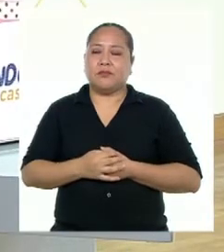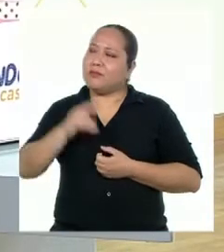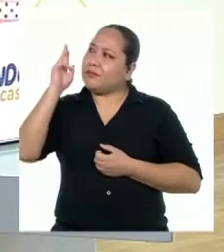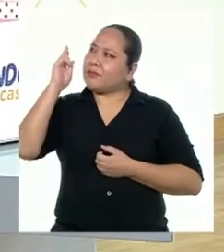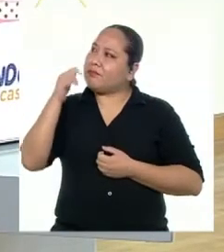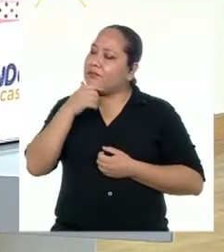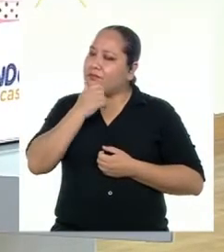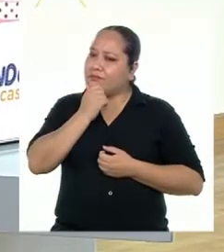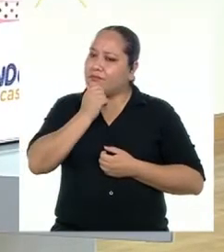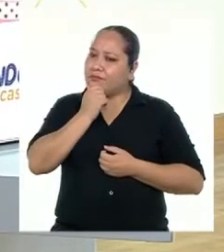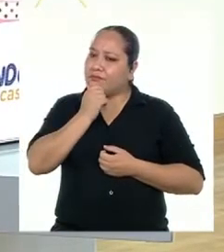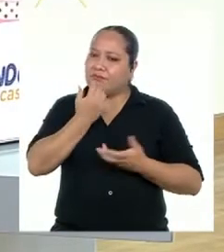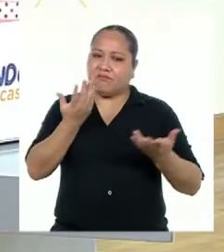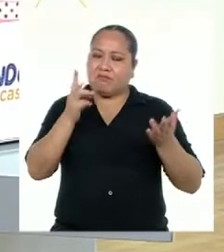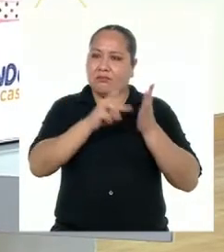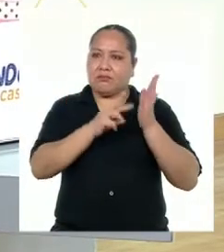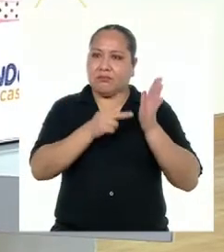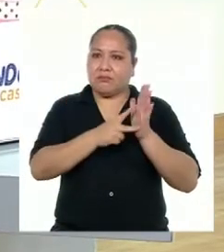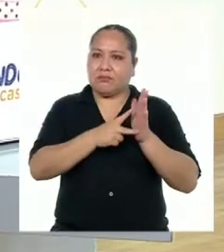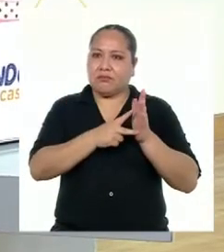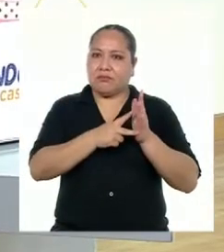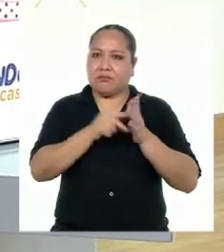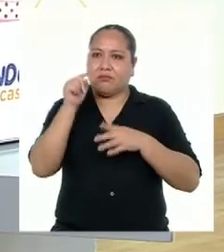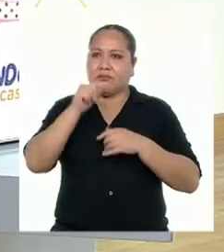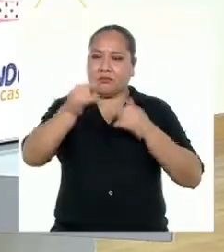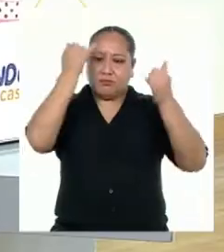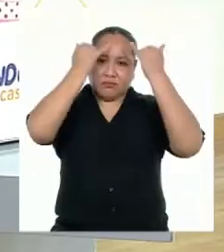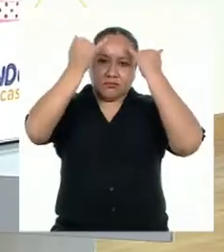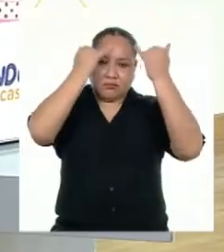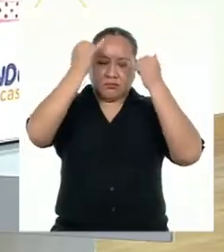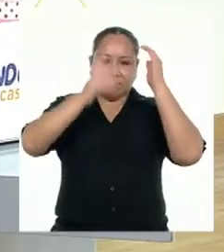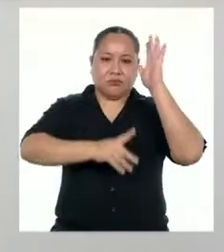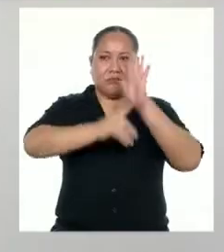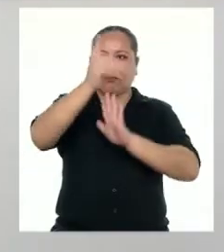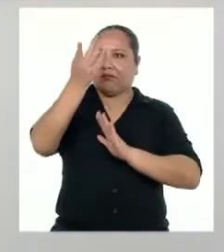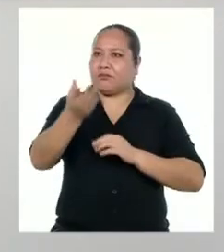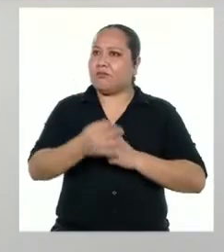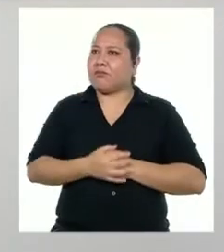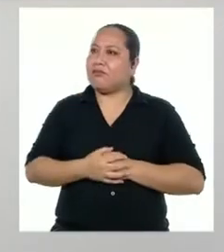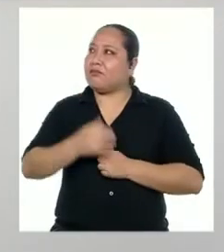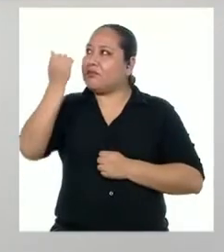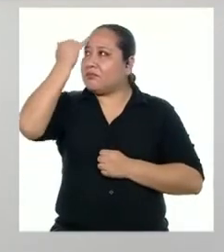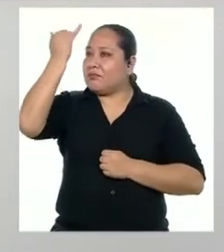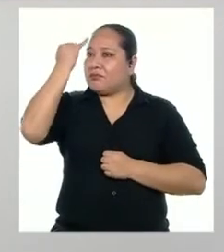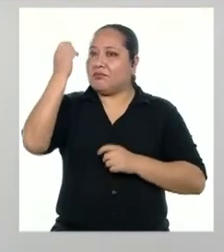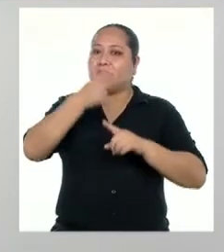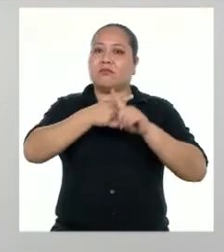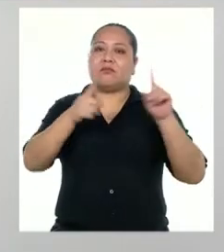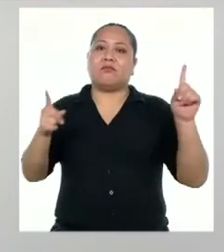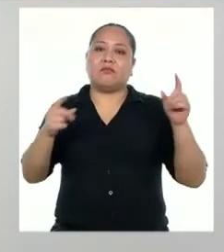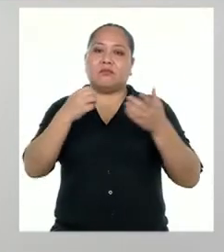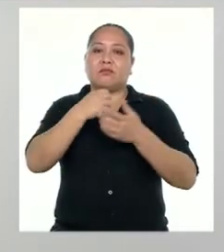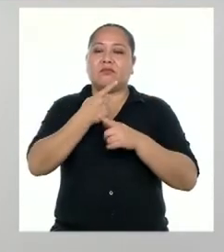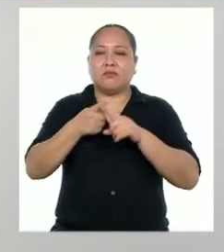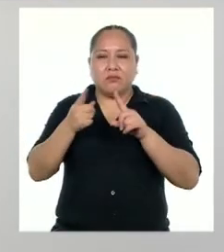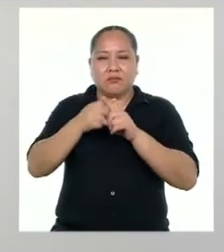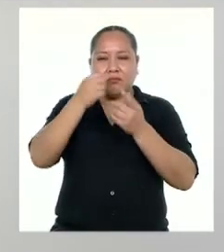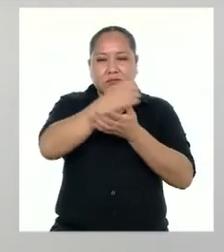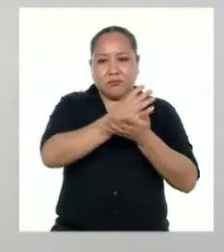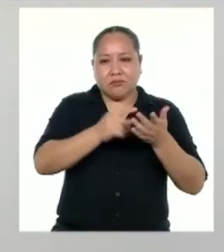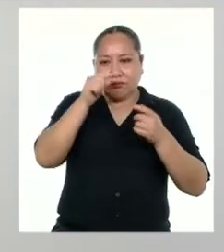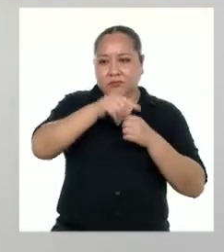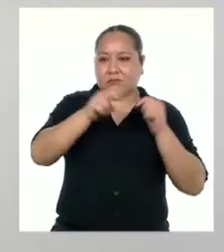Profesora, ¿y a qué se refiere con lo de las ideas en el desarrollo? Las ideas son diferentes aspectos del tema.